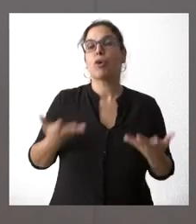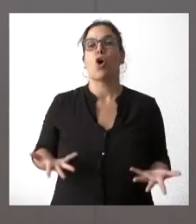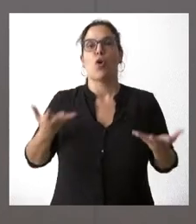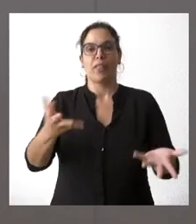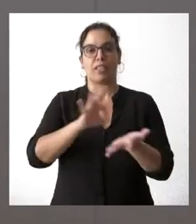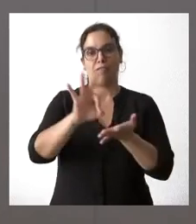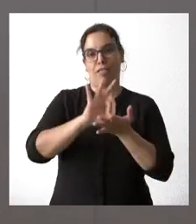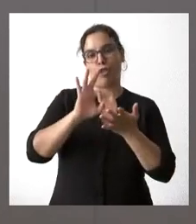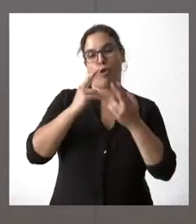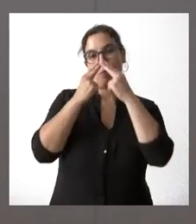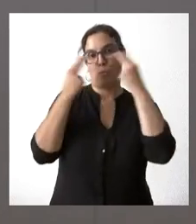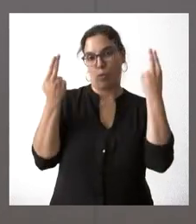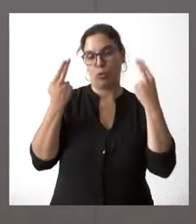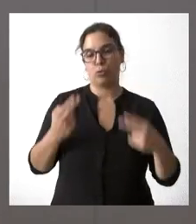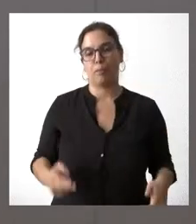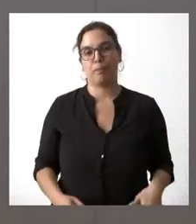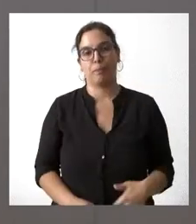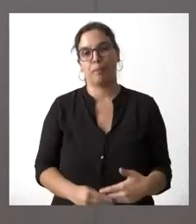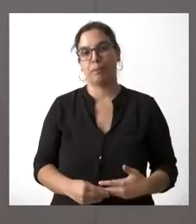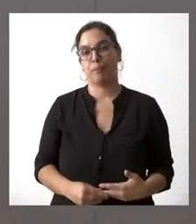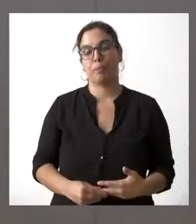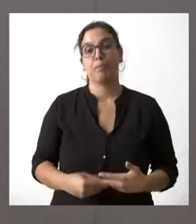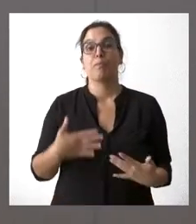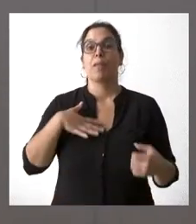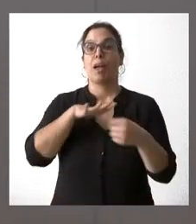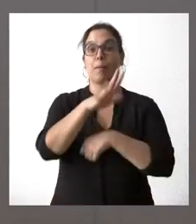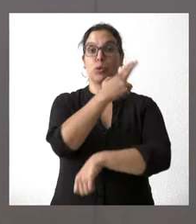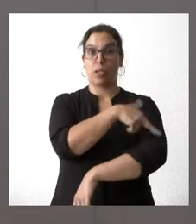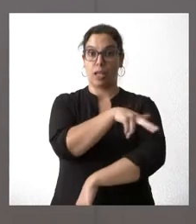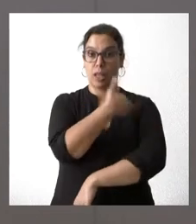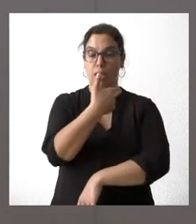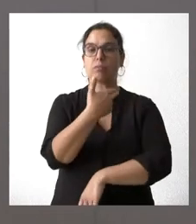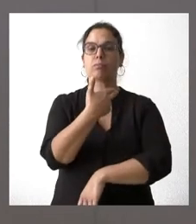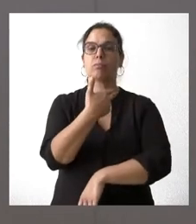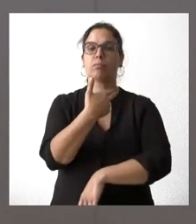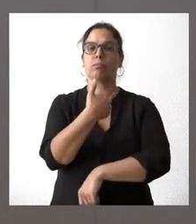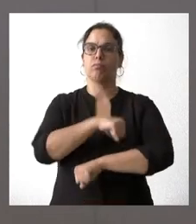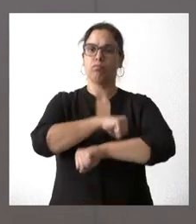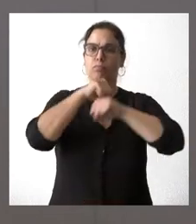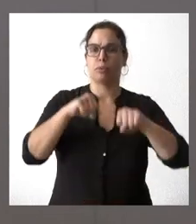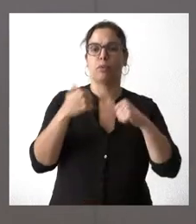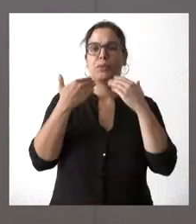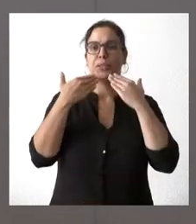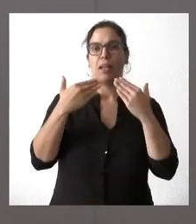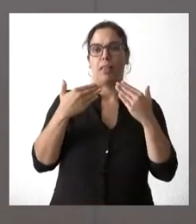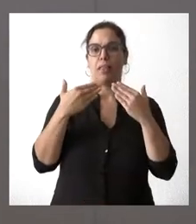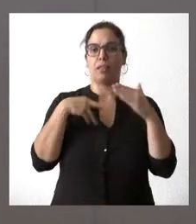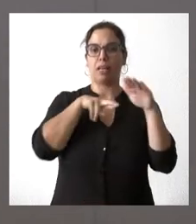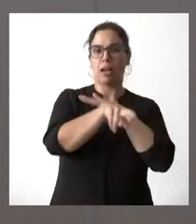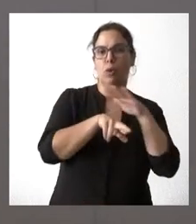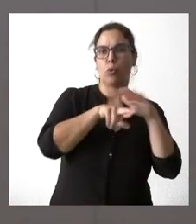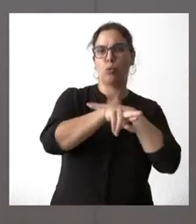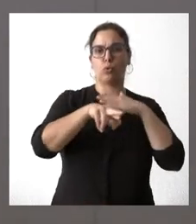servicios públicos. En el ámbito de la sanidad, con el refuerzo de los medios, instrumentos y